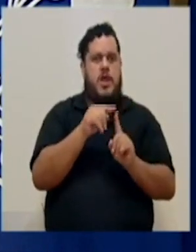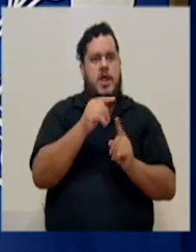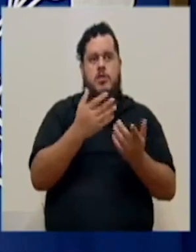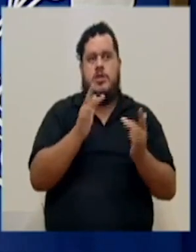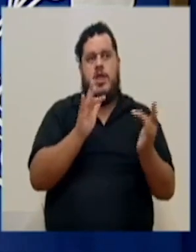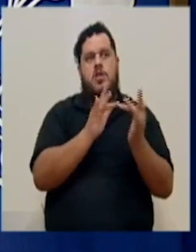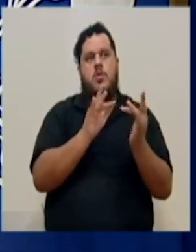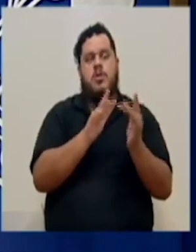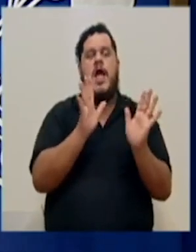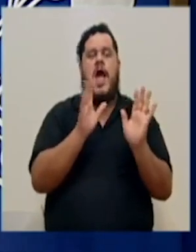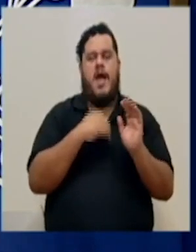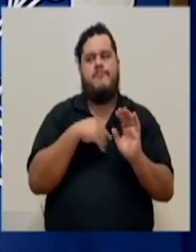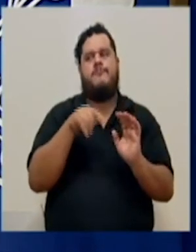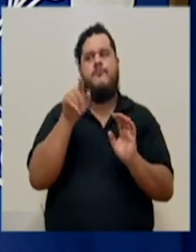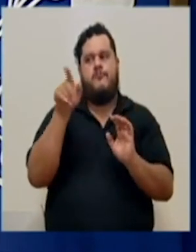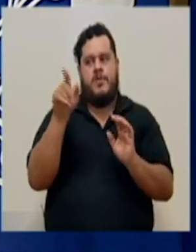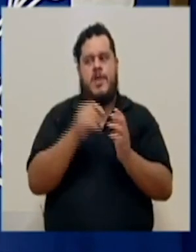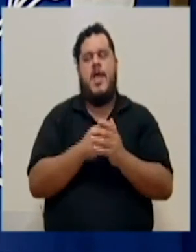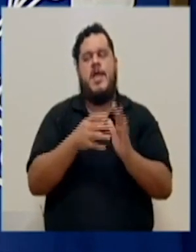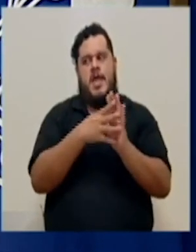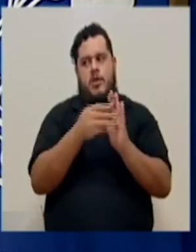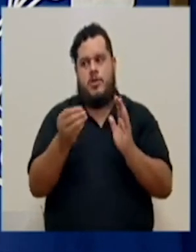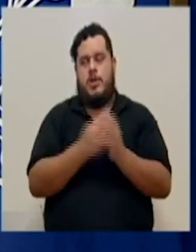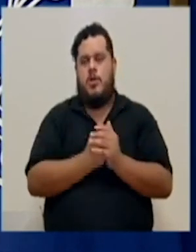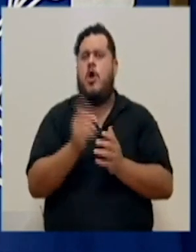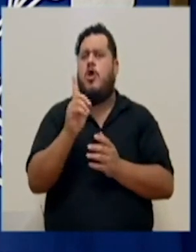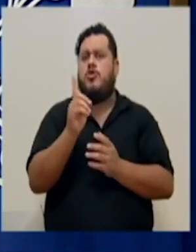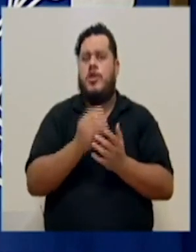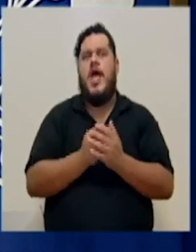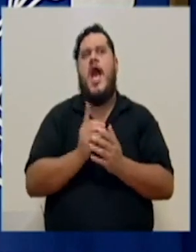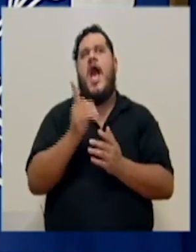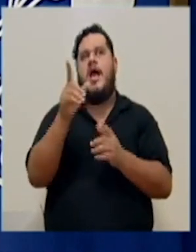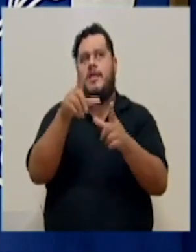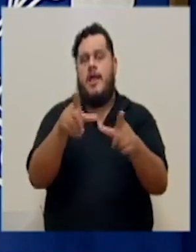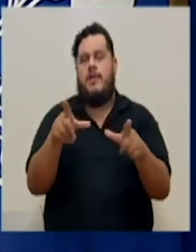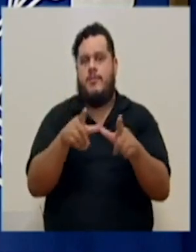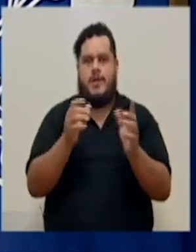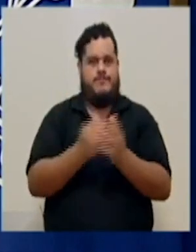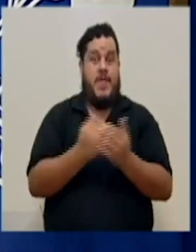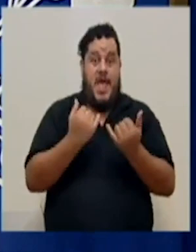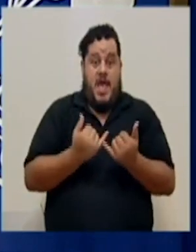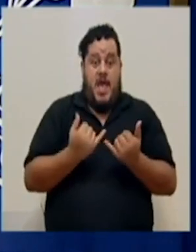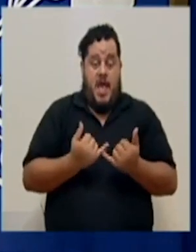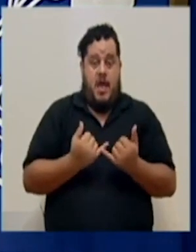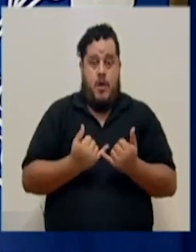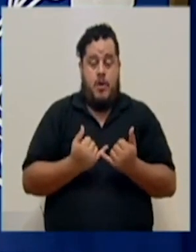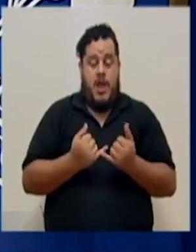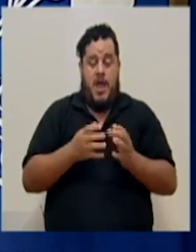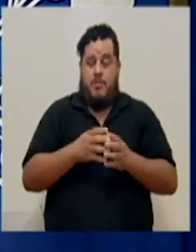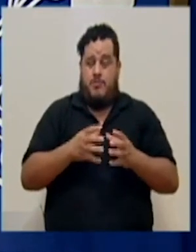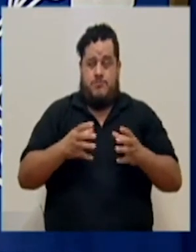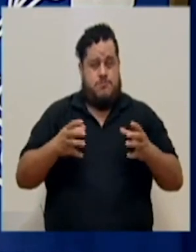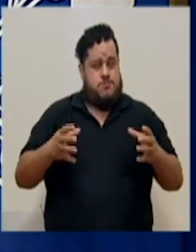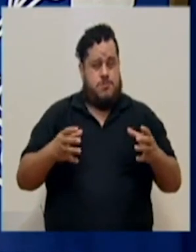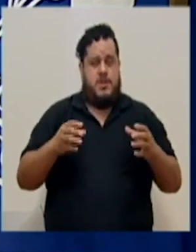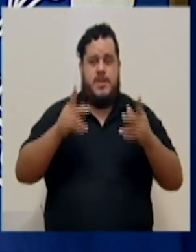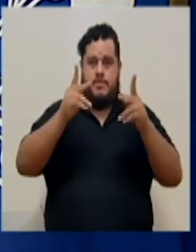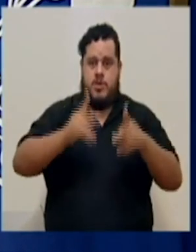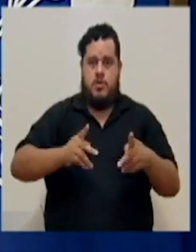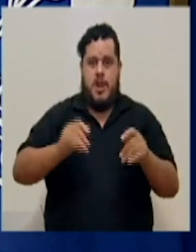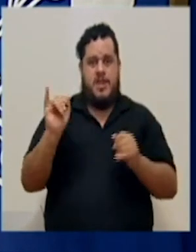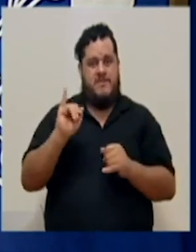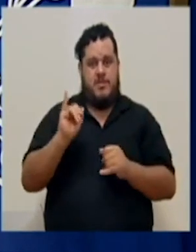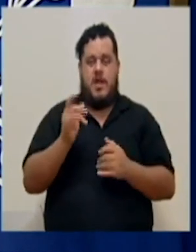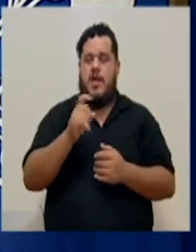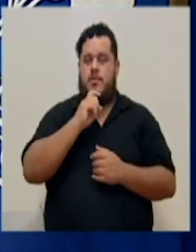contacto con fulanito de tal y sí, fue fulanito de tal que lo contagió y ¿en dónde fue? Ah, fue en tal lado. En este momento, por la gran cantidad de personas infectadas, se